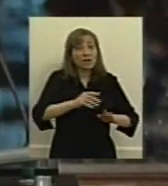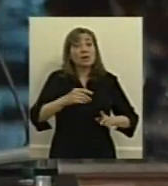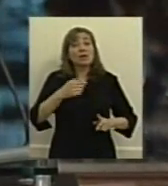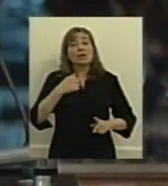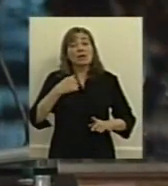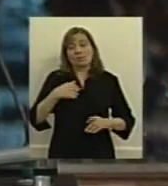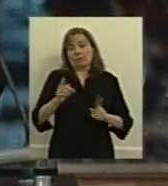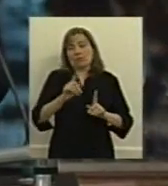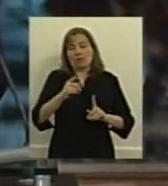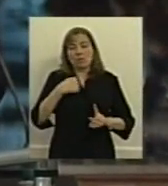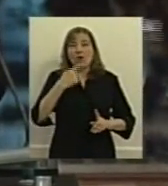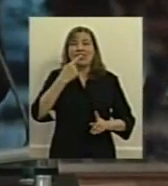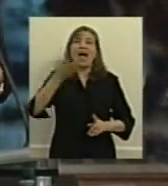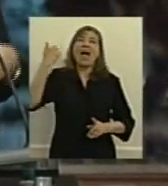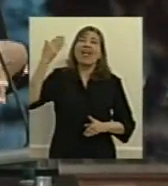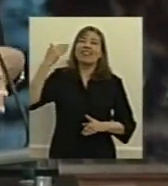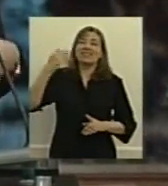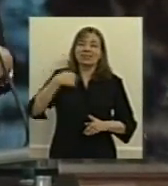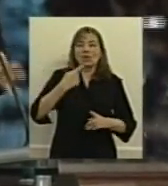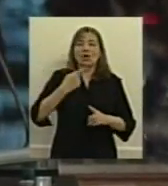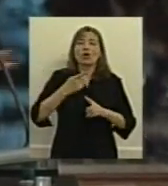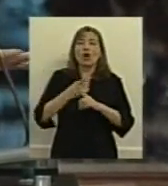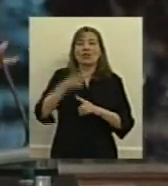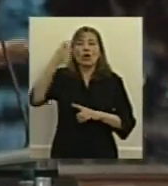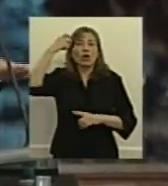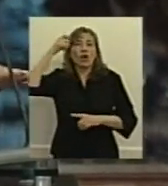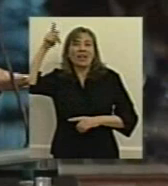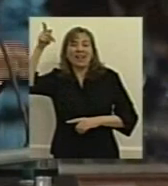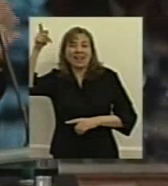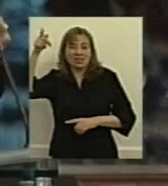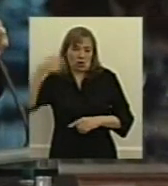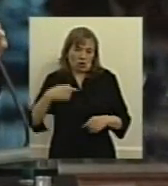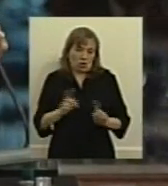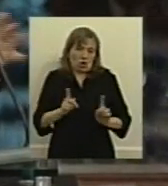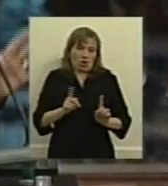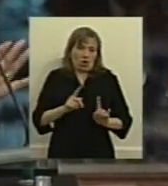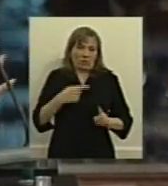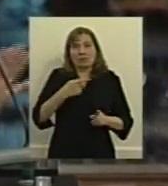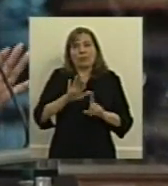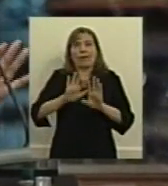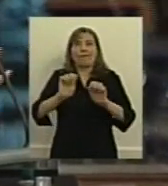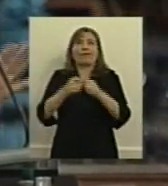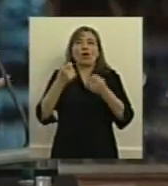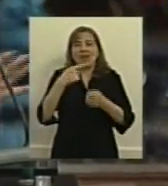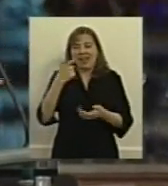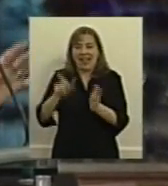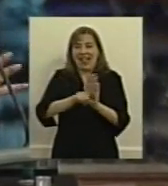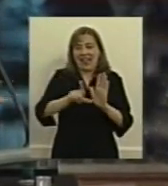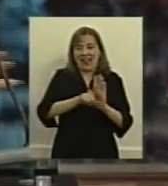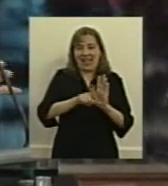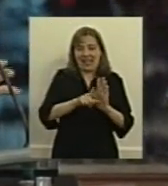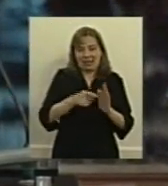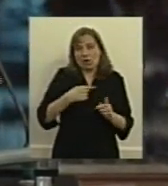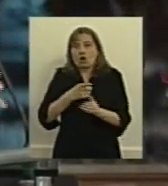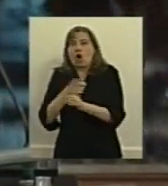dijo alguno a tratar de desvirtuar lo que hizo el congreso porque además eso no sería reglamentar eso sería violar la ley la ley no puede ir en